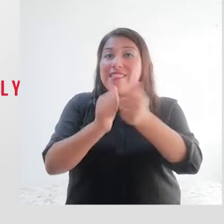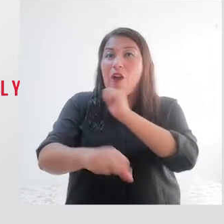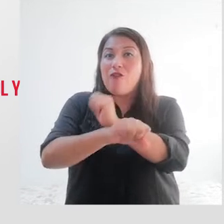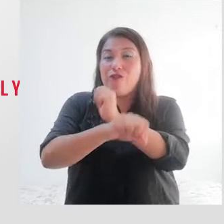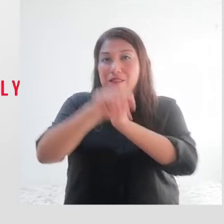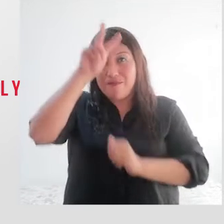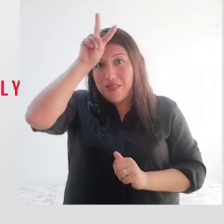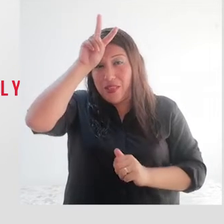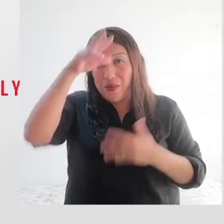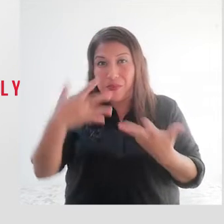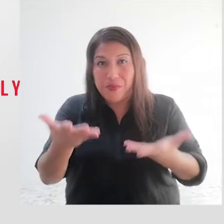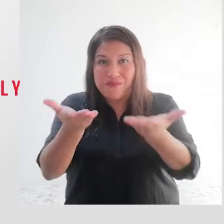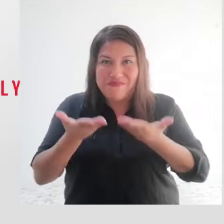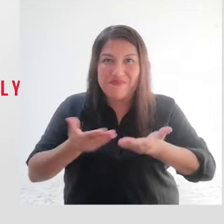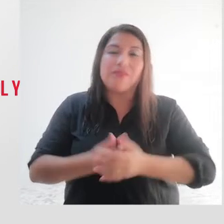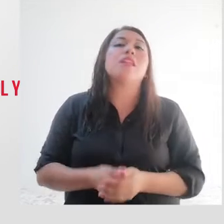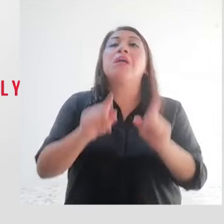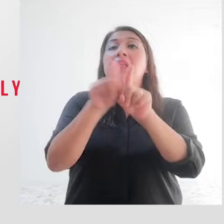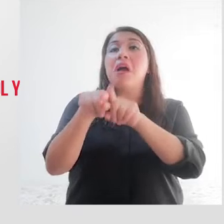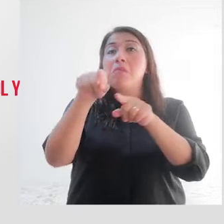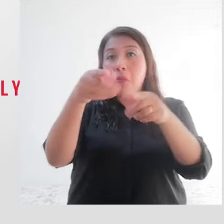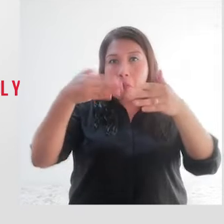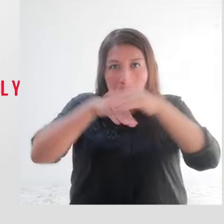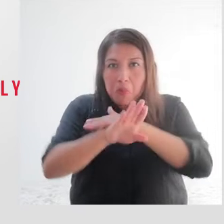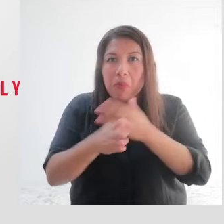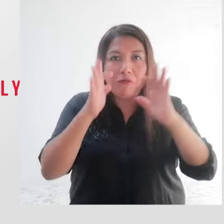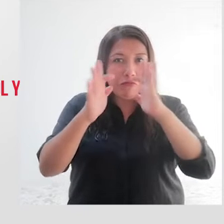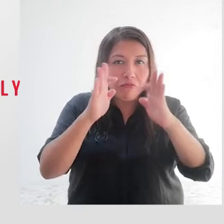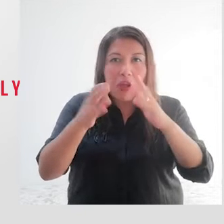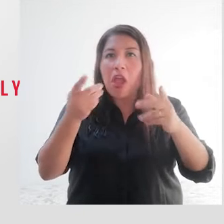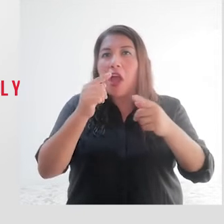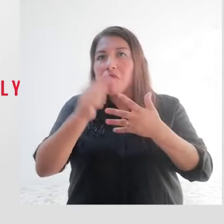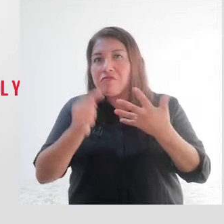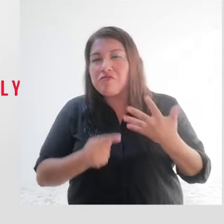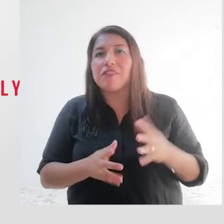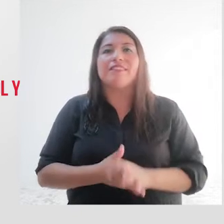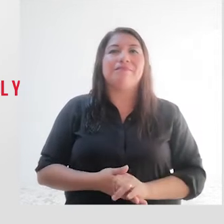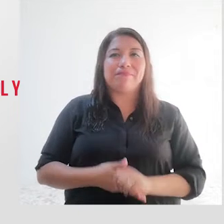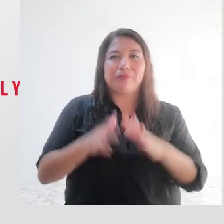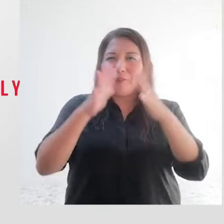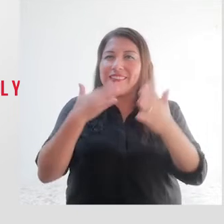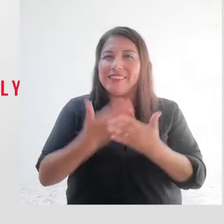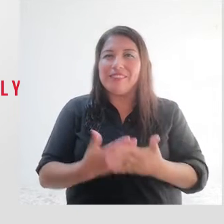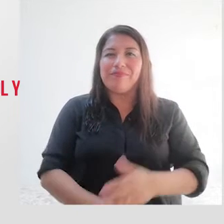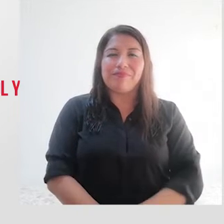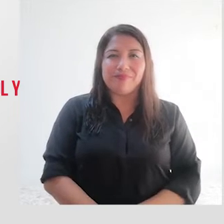peruana de futsal Down y la página de la tercera Copa del Mundo. Muchas gracias.